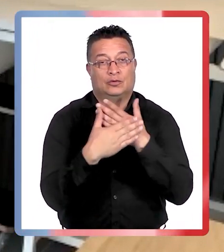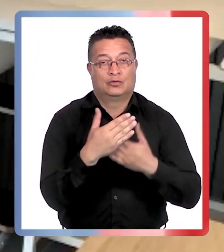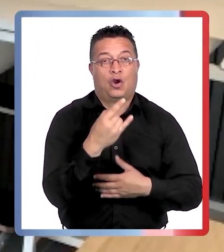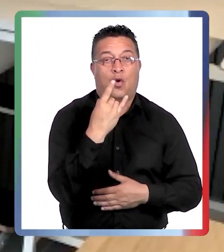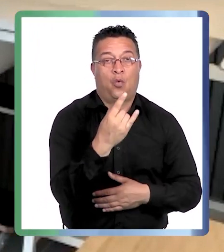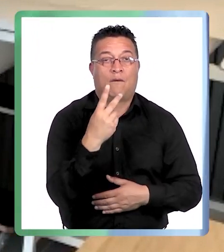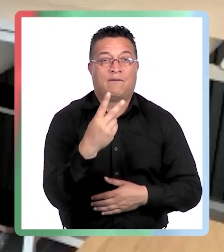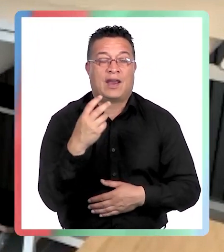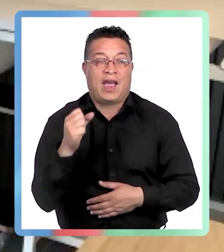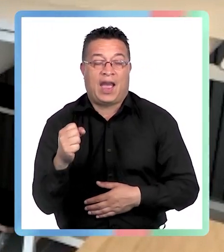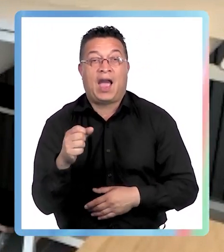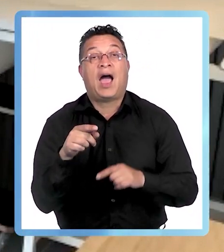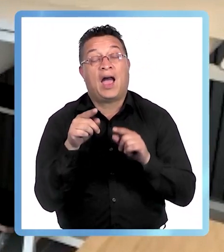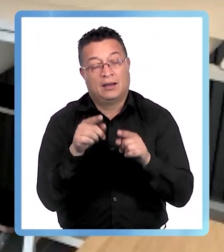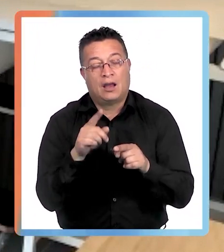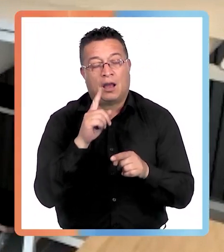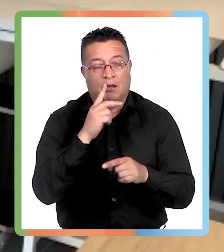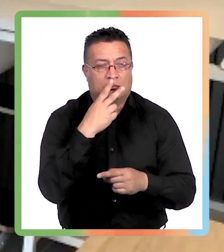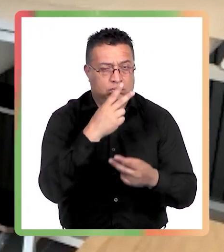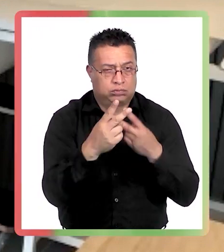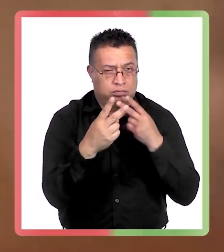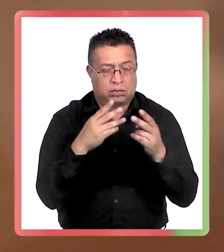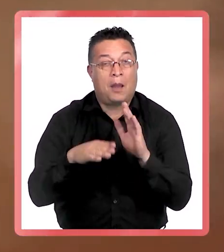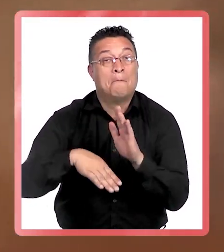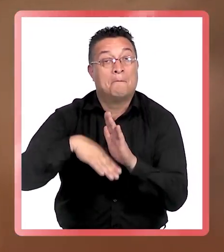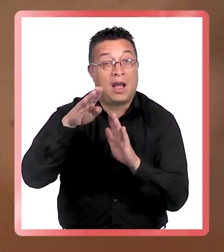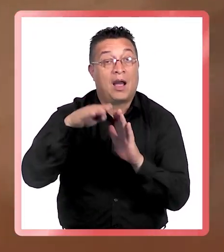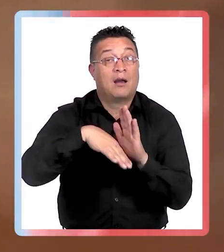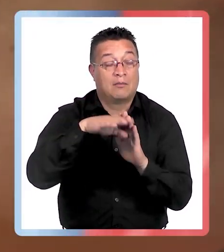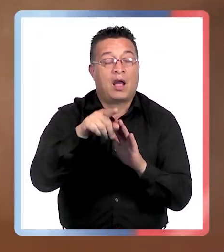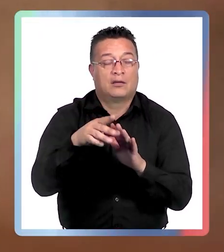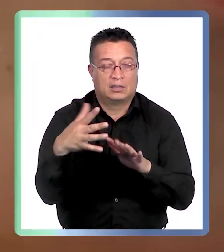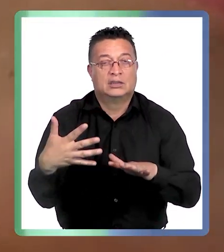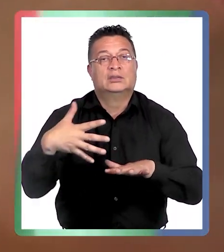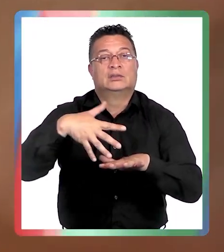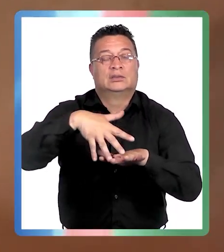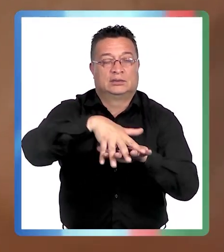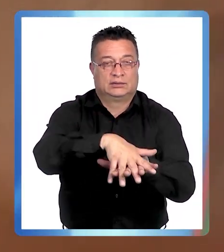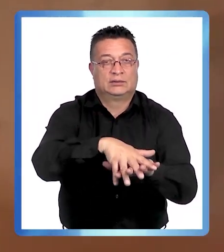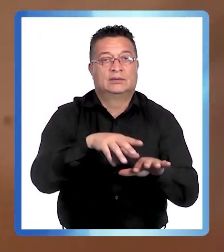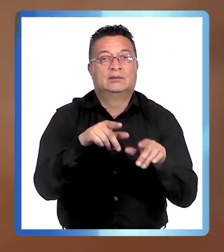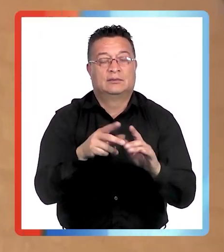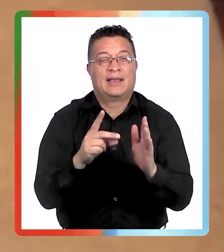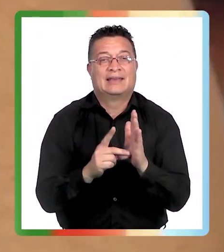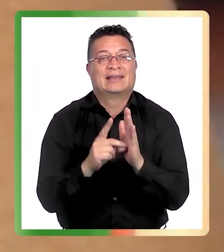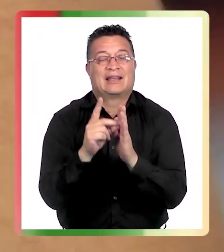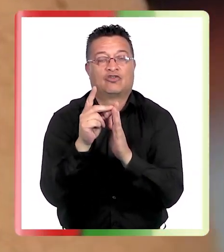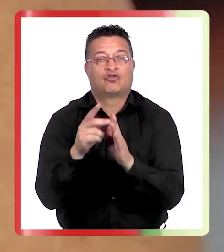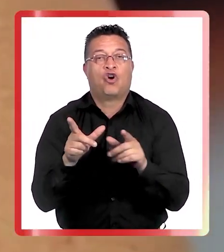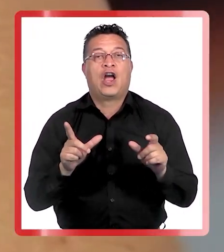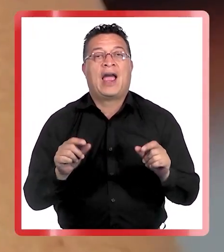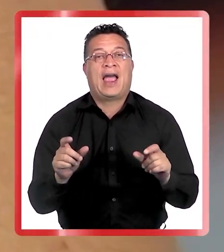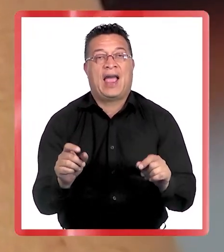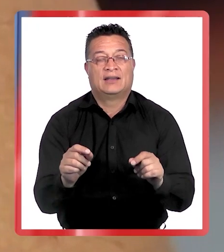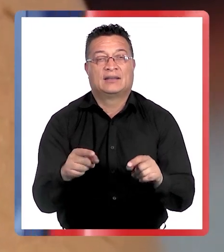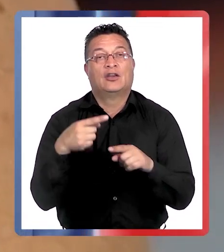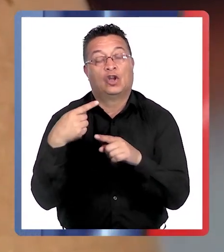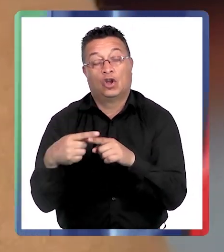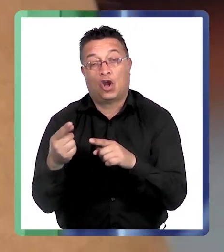UVA, que eso también se ha visto cada vez más, que está también involucrado en el desarrollo de cáncer y otra